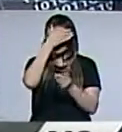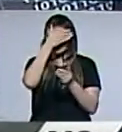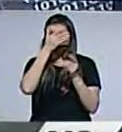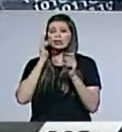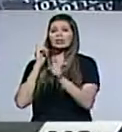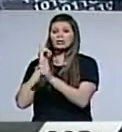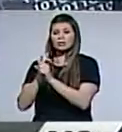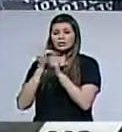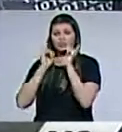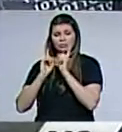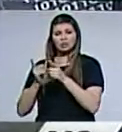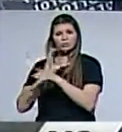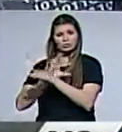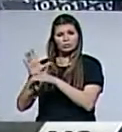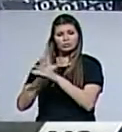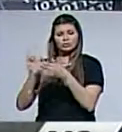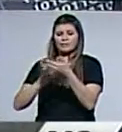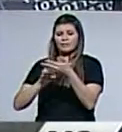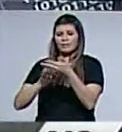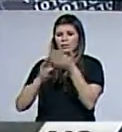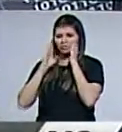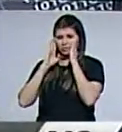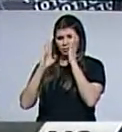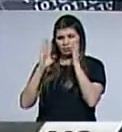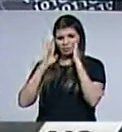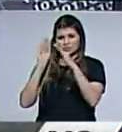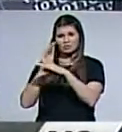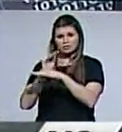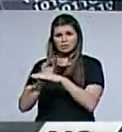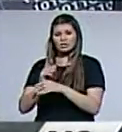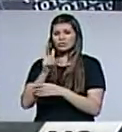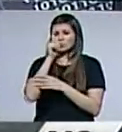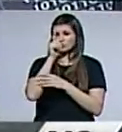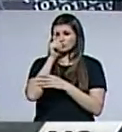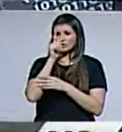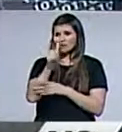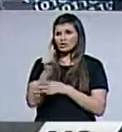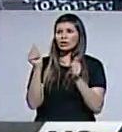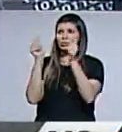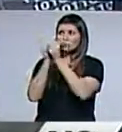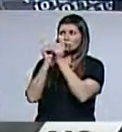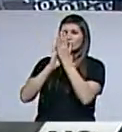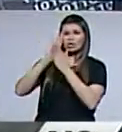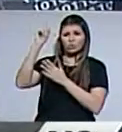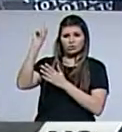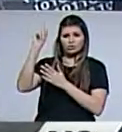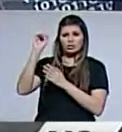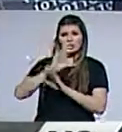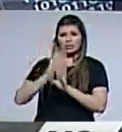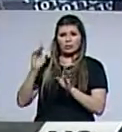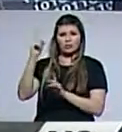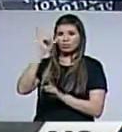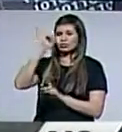no debe desviarse de lo que la palabra de Dios enseña. Su fidelidad es con su Señor y con nadie más.